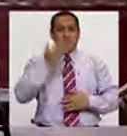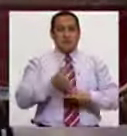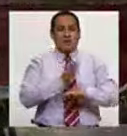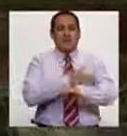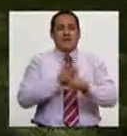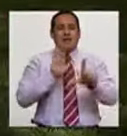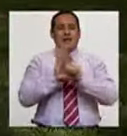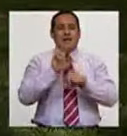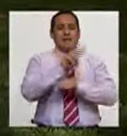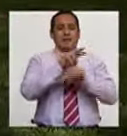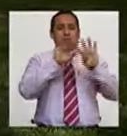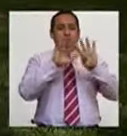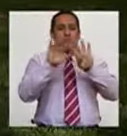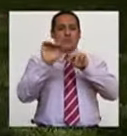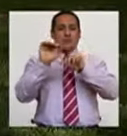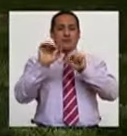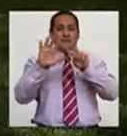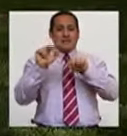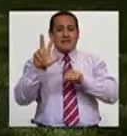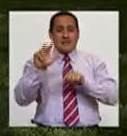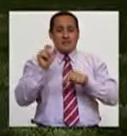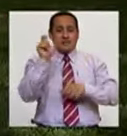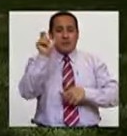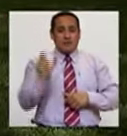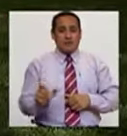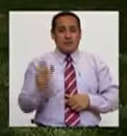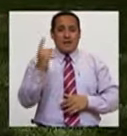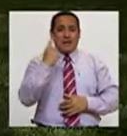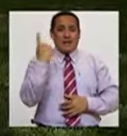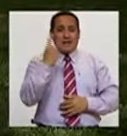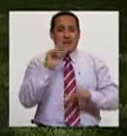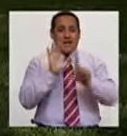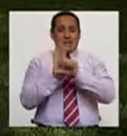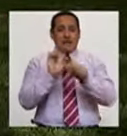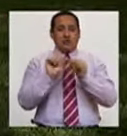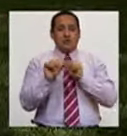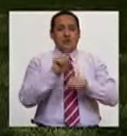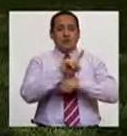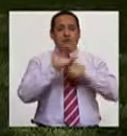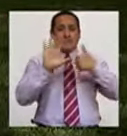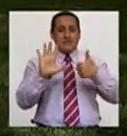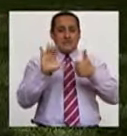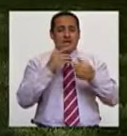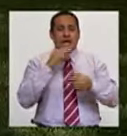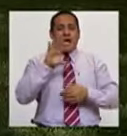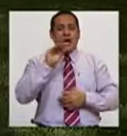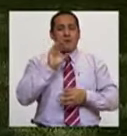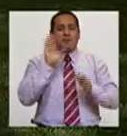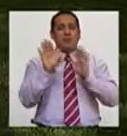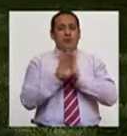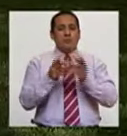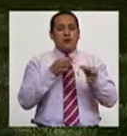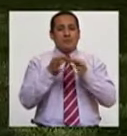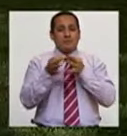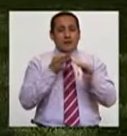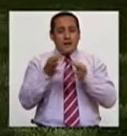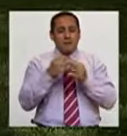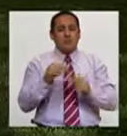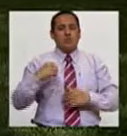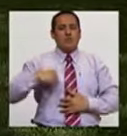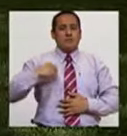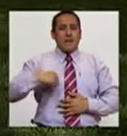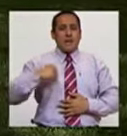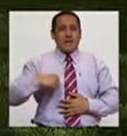en cuenta que la ley 29.973, la ley general de personas con discapacidad, en su artículo 16, habla de que las